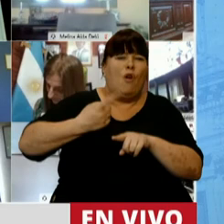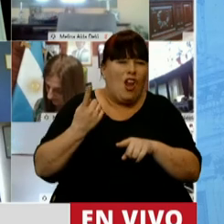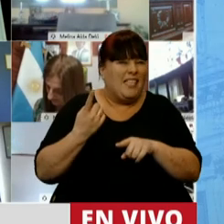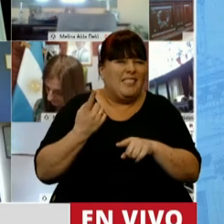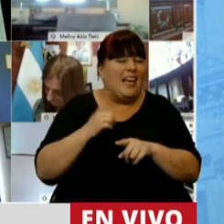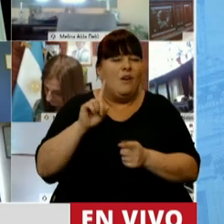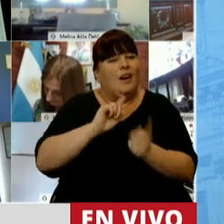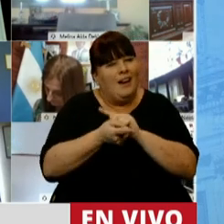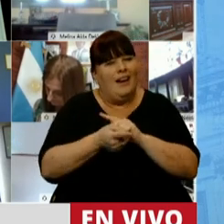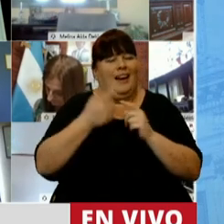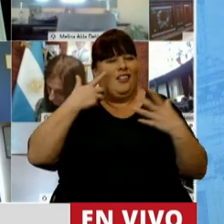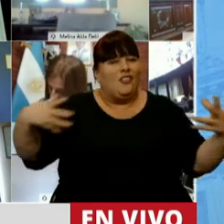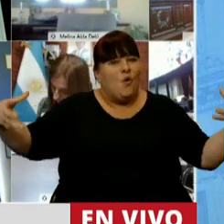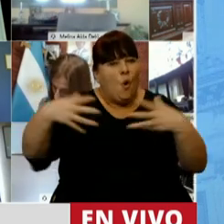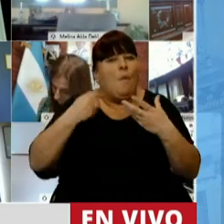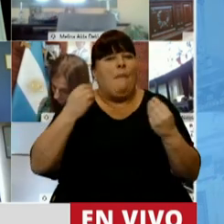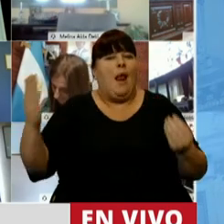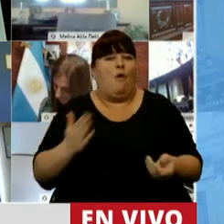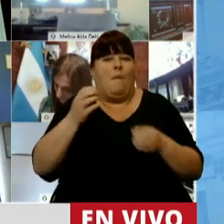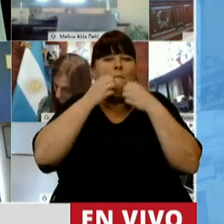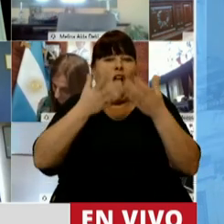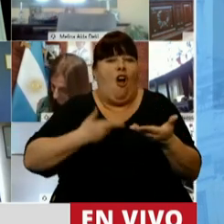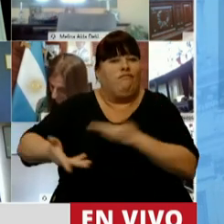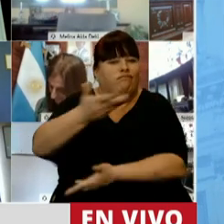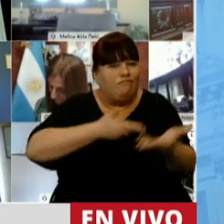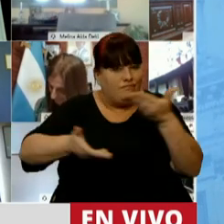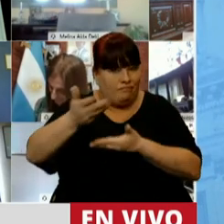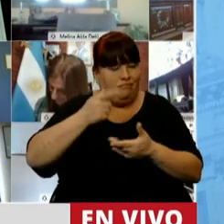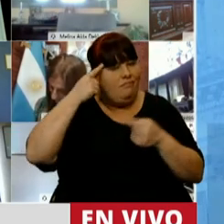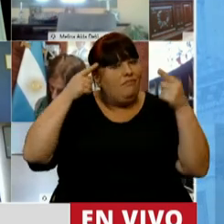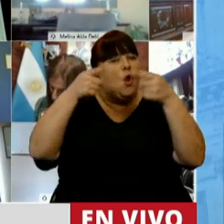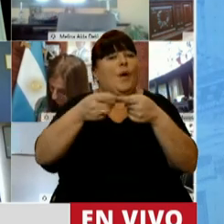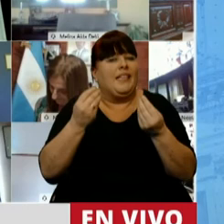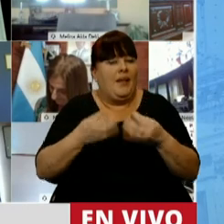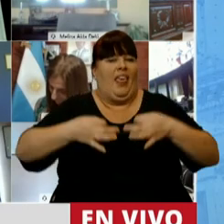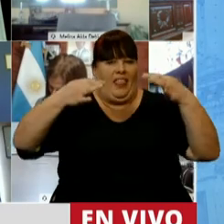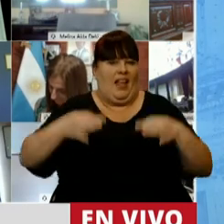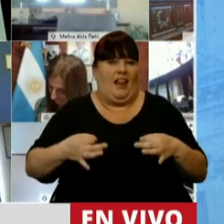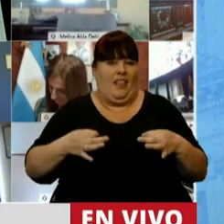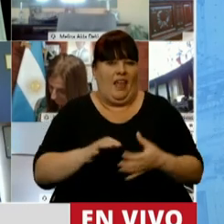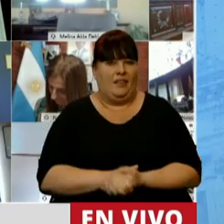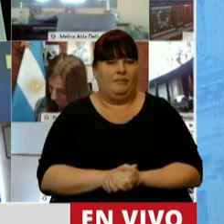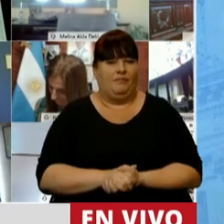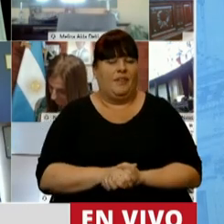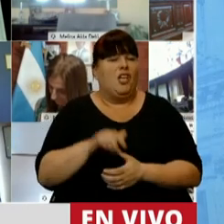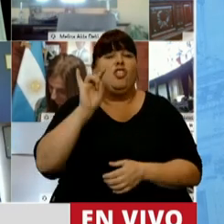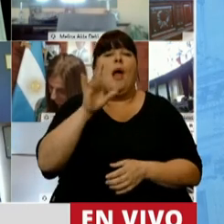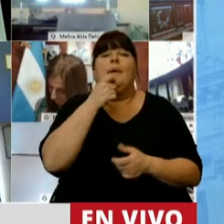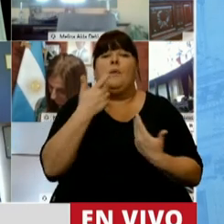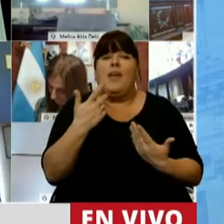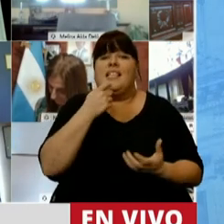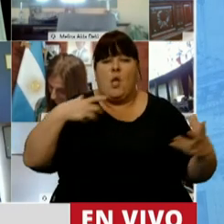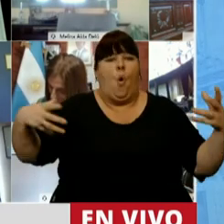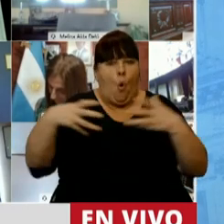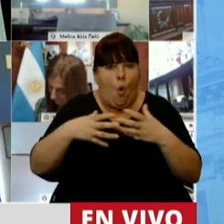en una enorme máquina colectiva de producir afectos compartidos desde una perspectiva de dignidad. Esto solo será posible si estamos